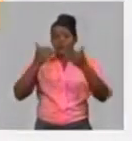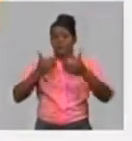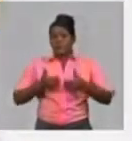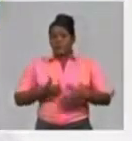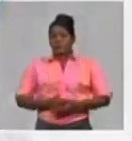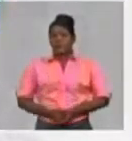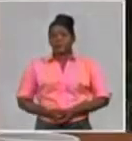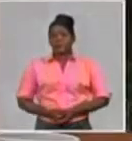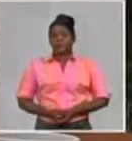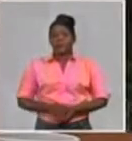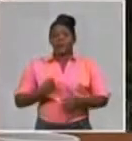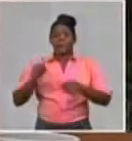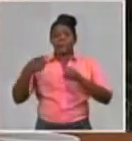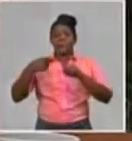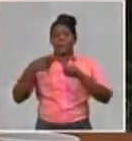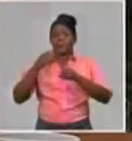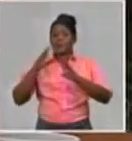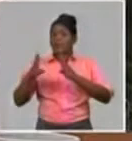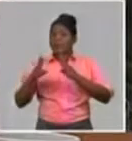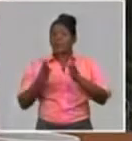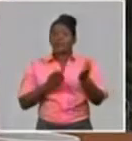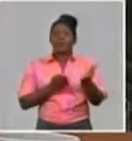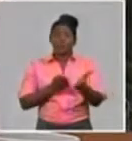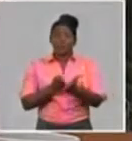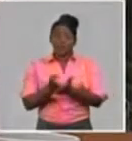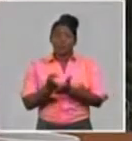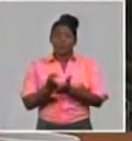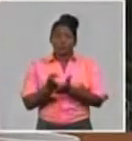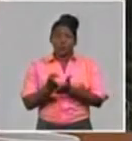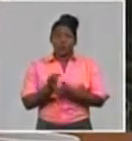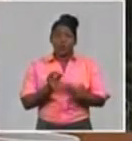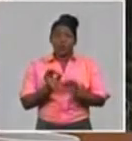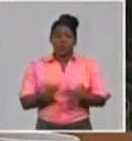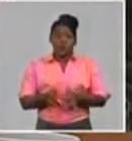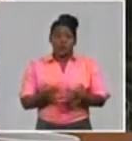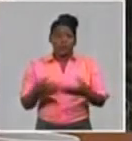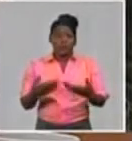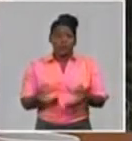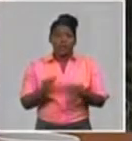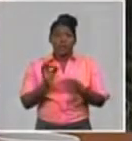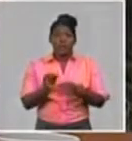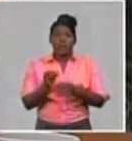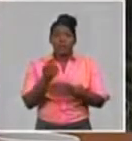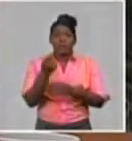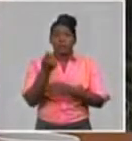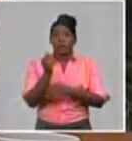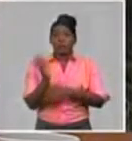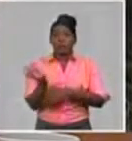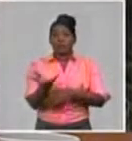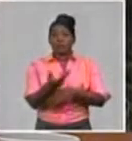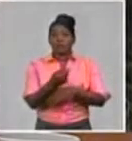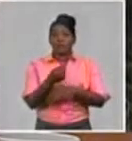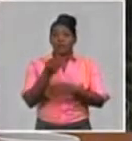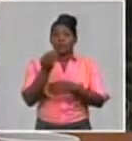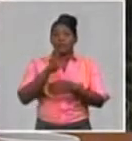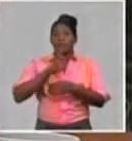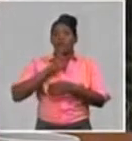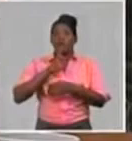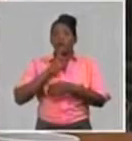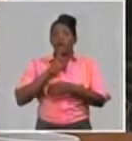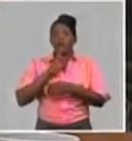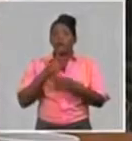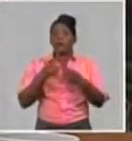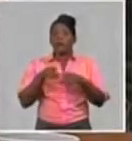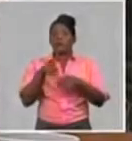Ahora, en la primera fase se mantiene eliminado por el momento el cobro de los servicios de agua, salvo los que puedan realizarse